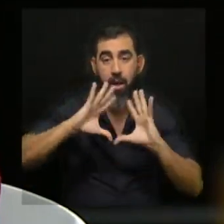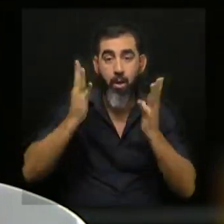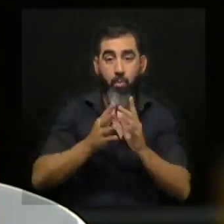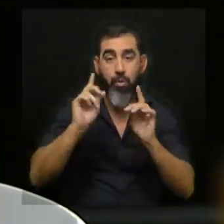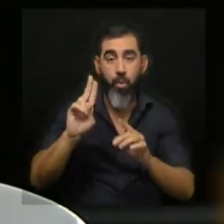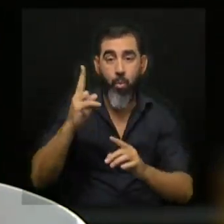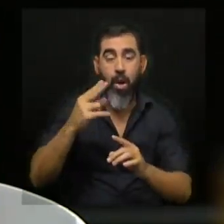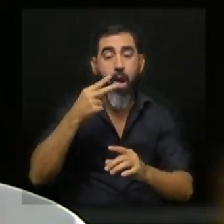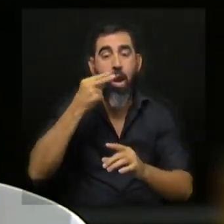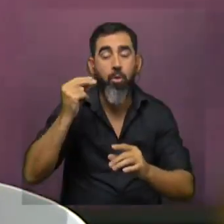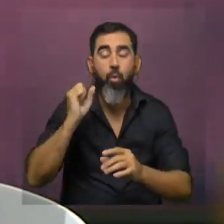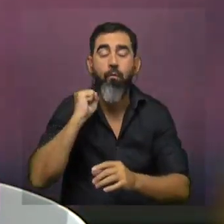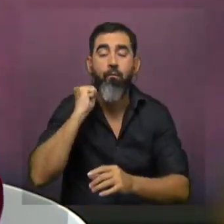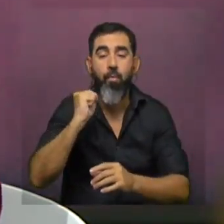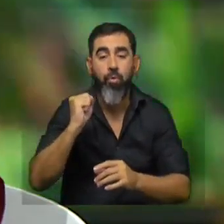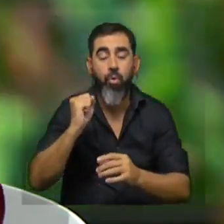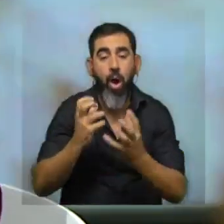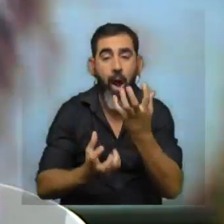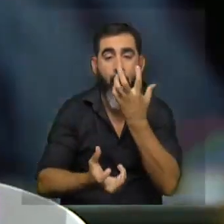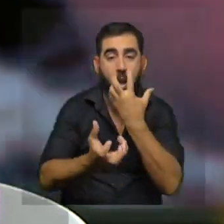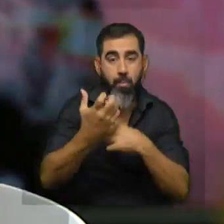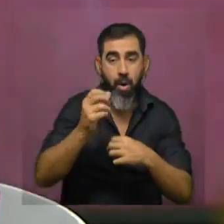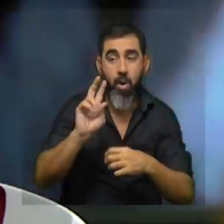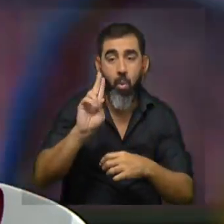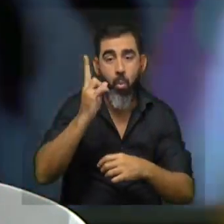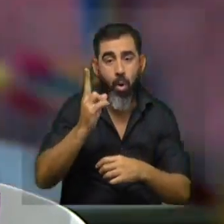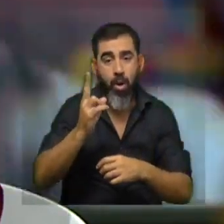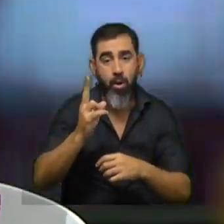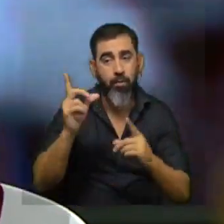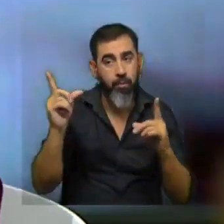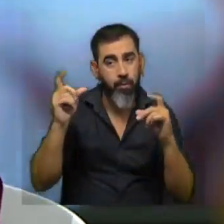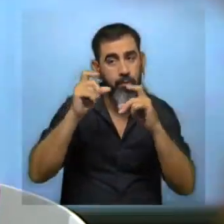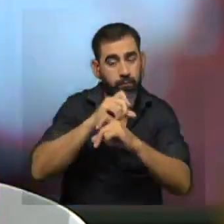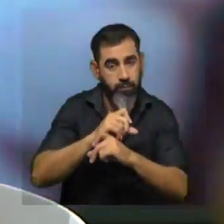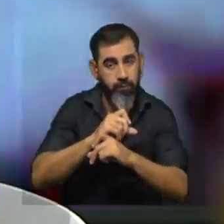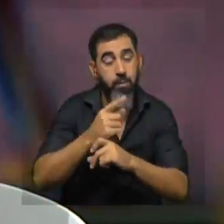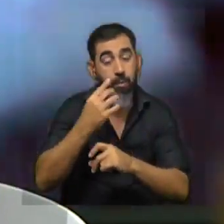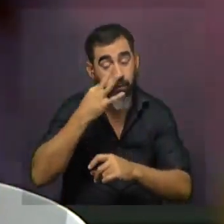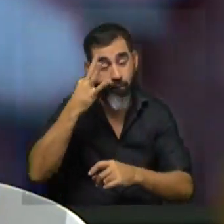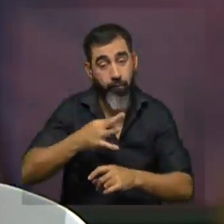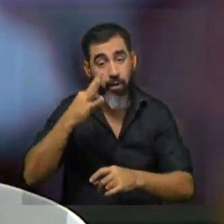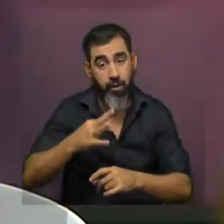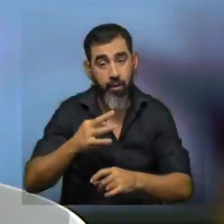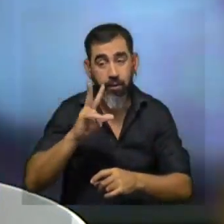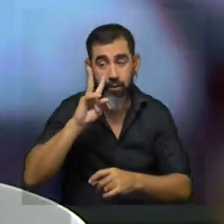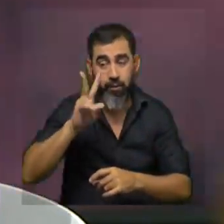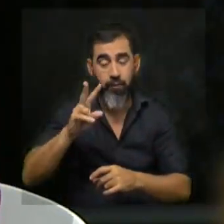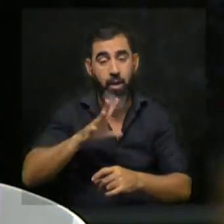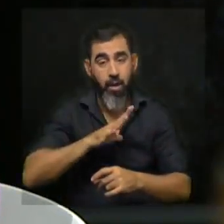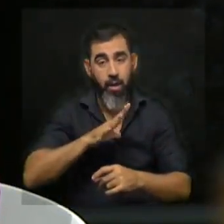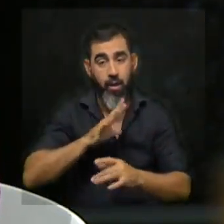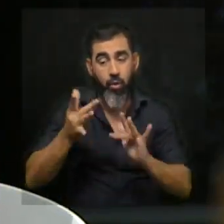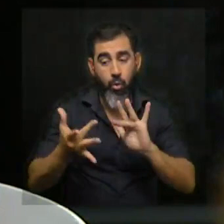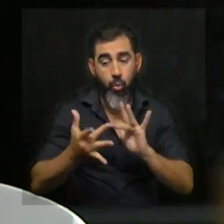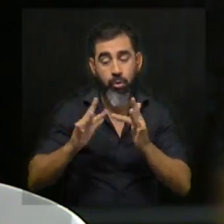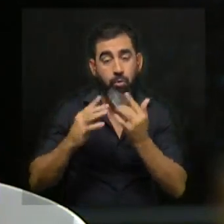la mascota más popular del mundo cuesta creerlo en Uruguay nos costó llegar pero la realidad es que lo vemos más en la clínica vemos que el vínculo es